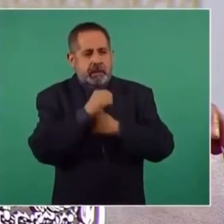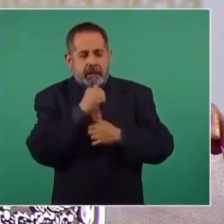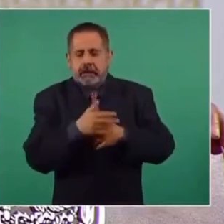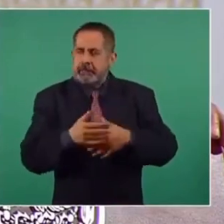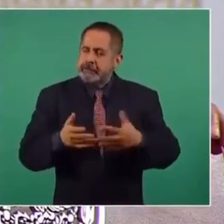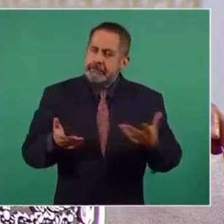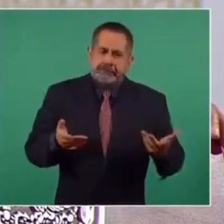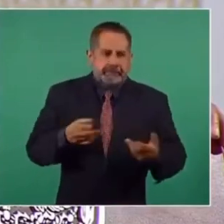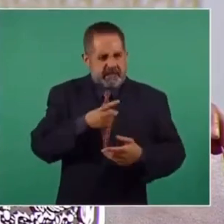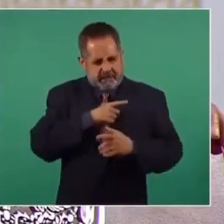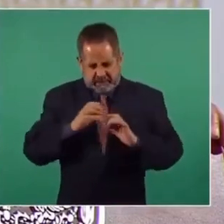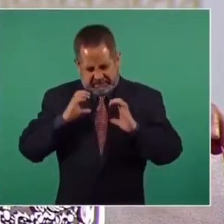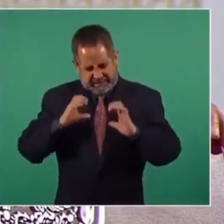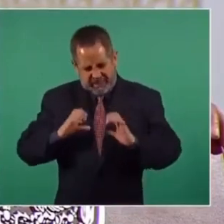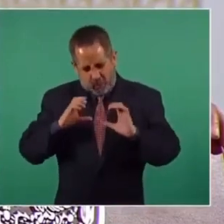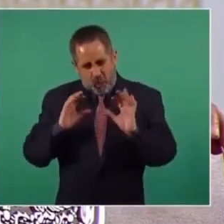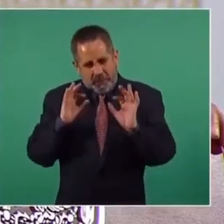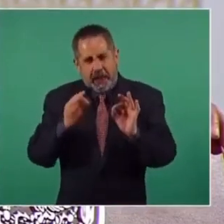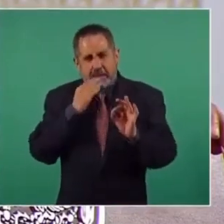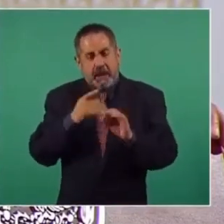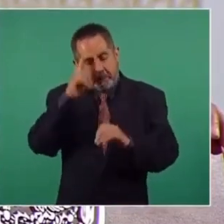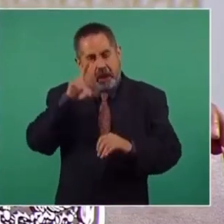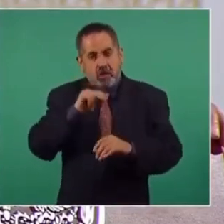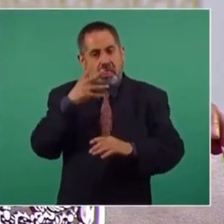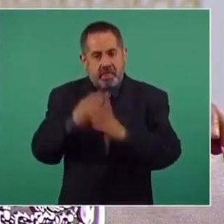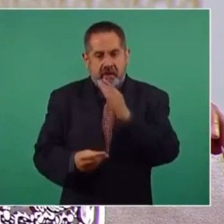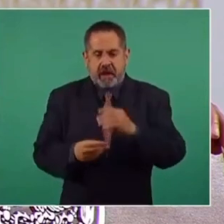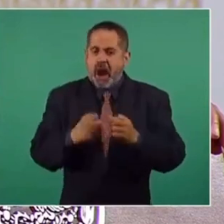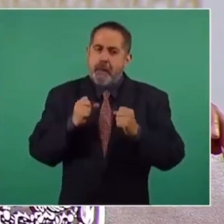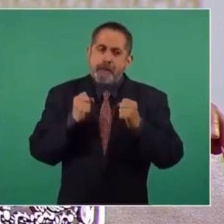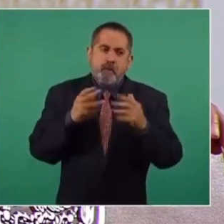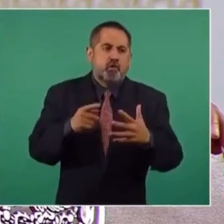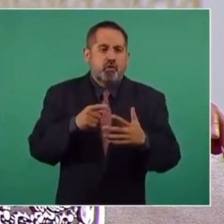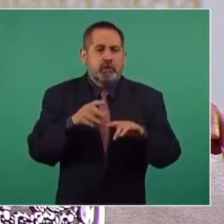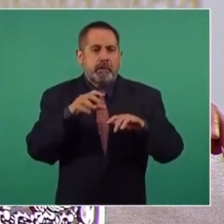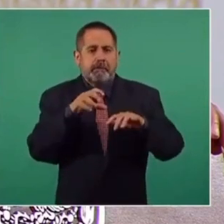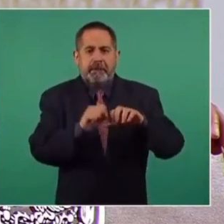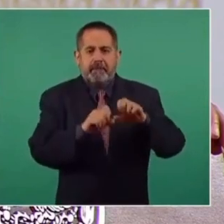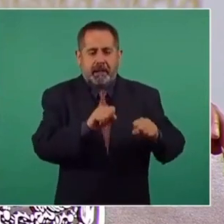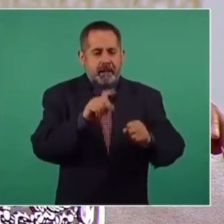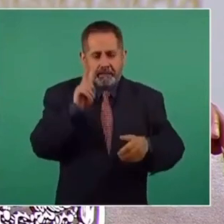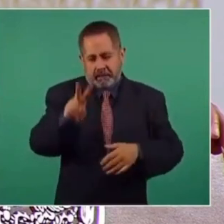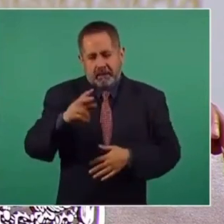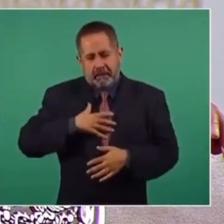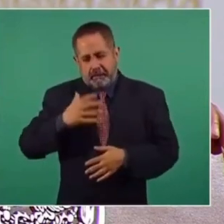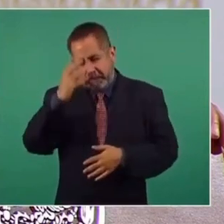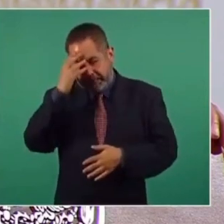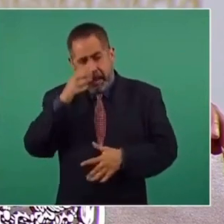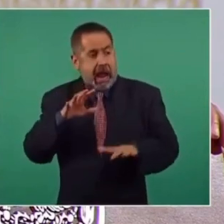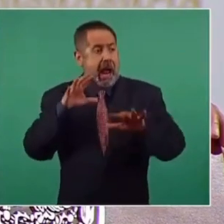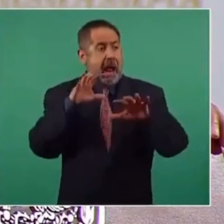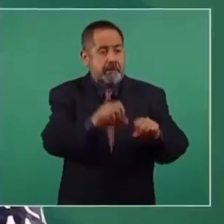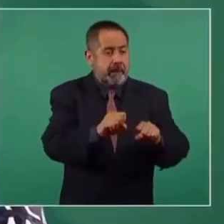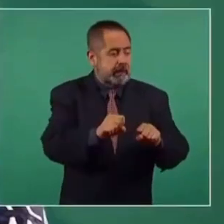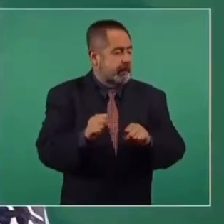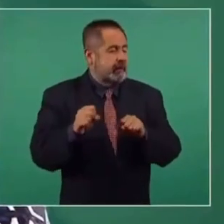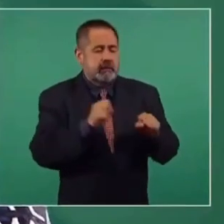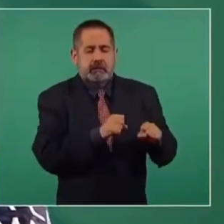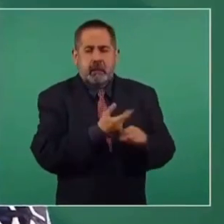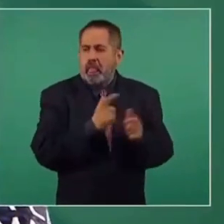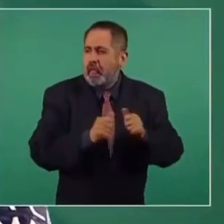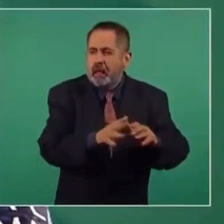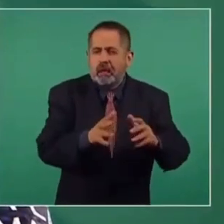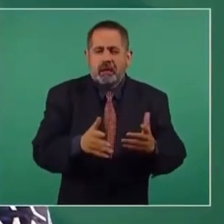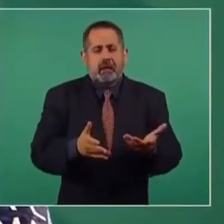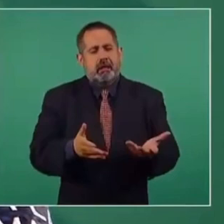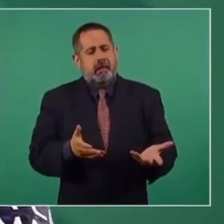tenemos que cerrar bien el círculo, porque si no se nos van. Hay muchos casos que hasta pena nos dan que actúen de esa manera.